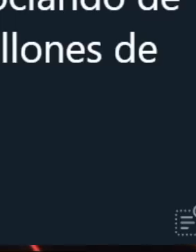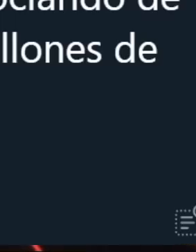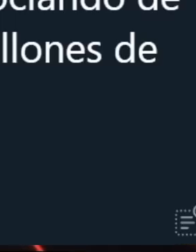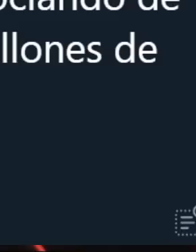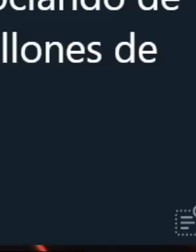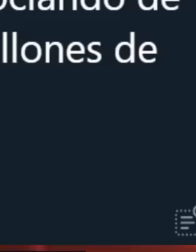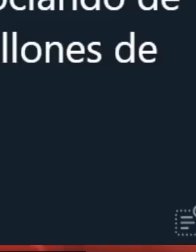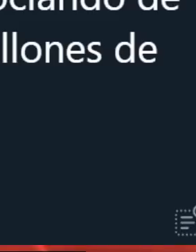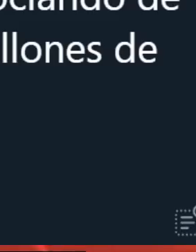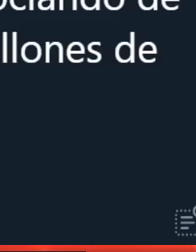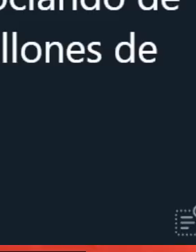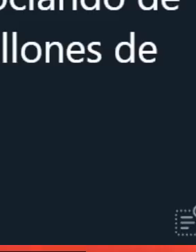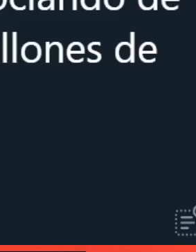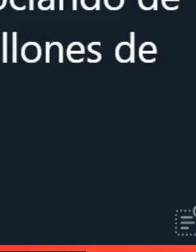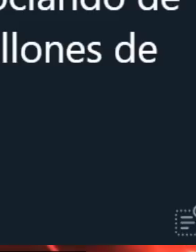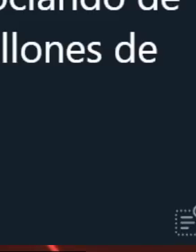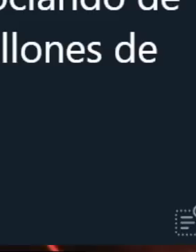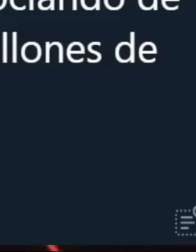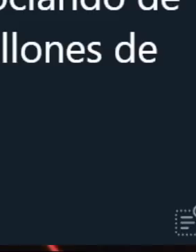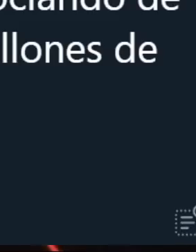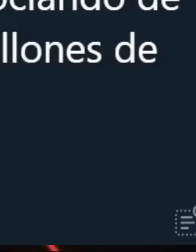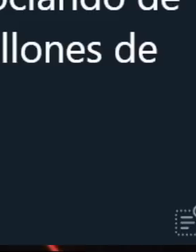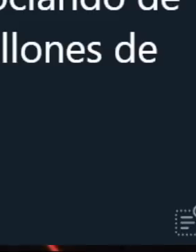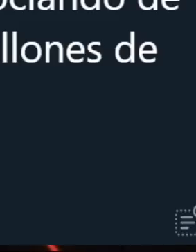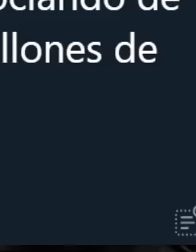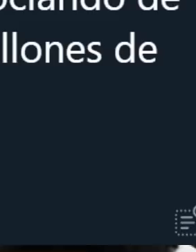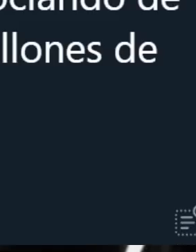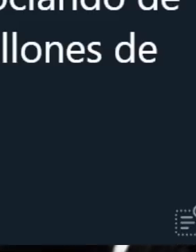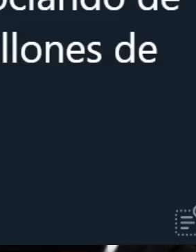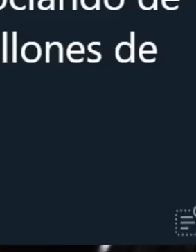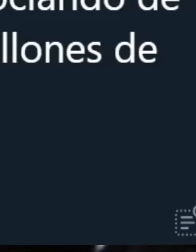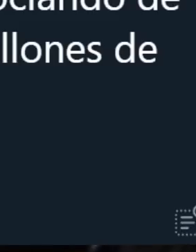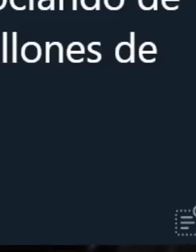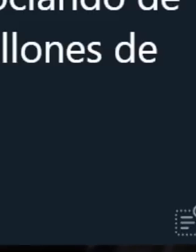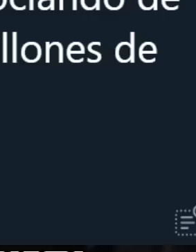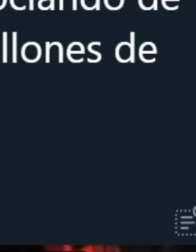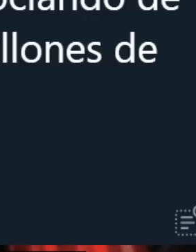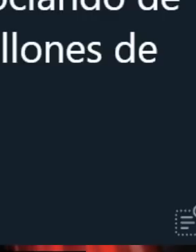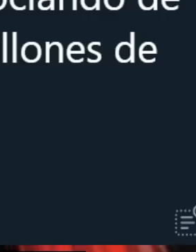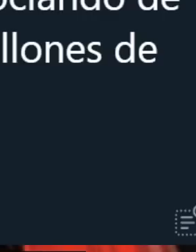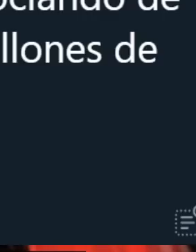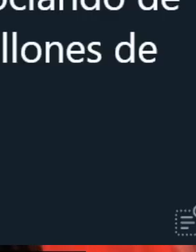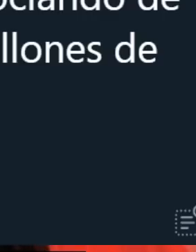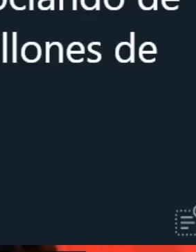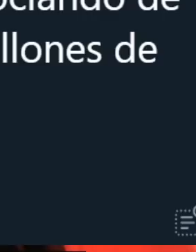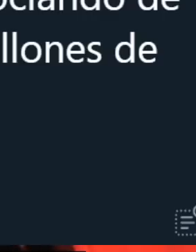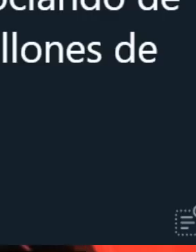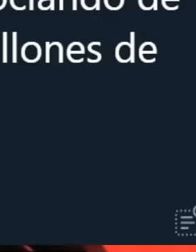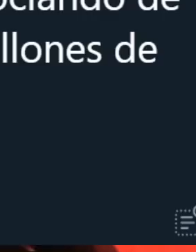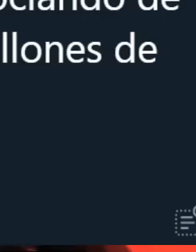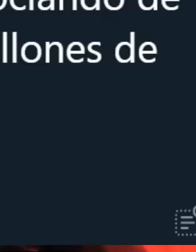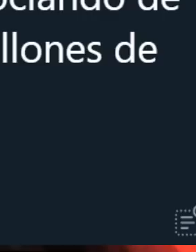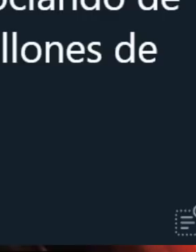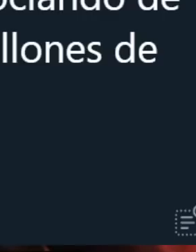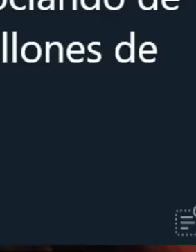Silvano Oroles, cabeza de vaca, narco gobernadores negociando de manera internacional que les lleguen 130